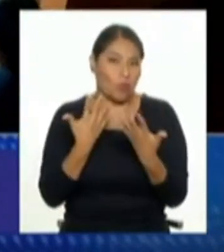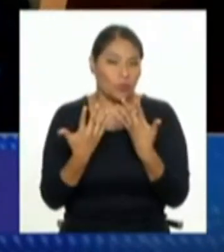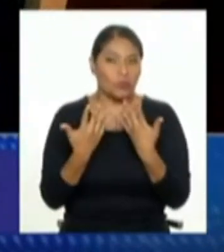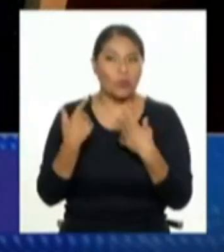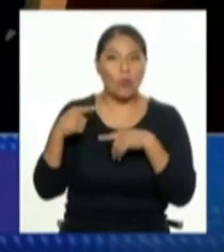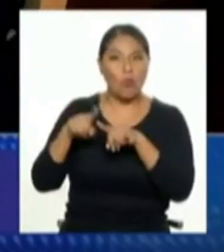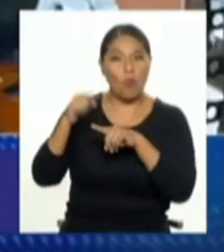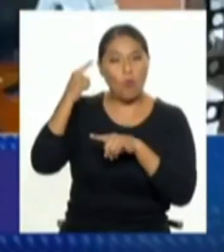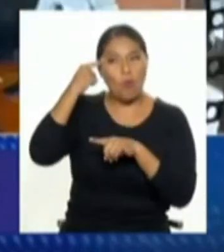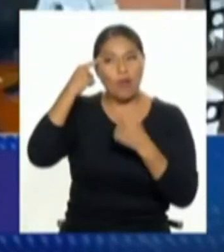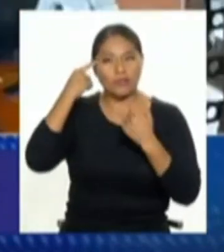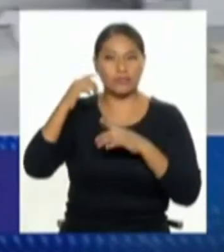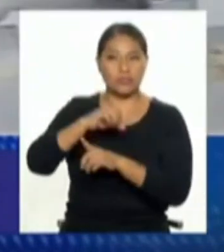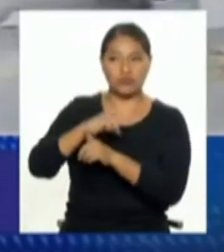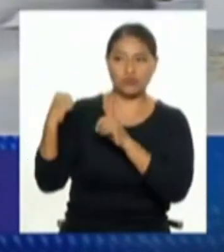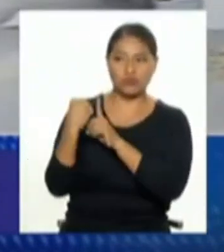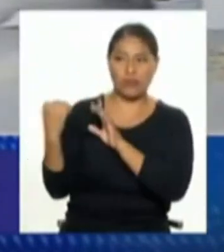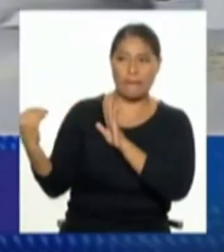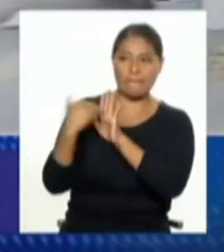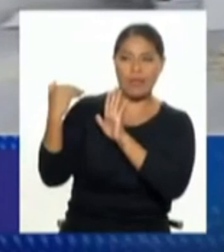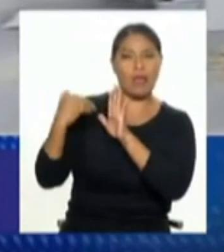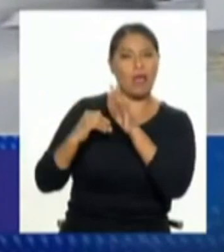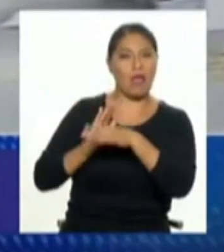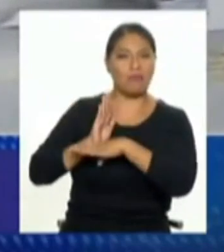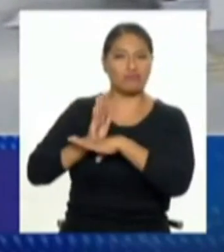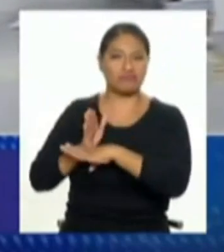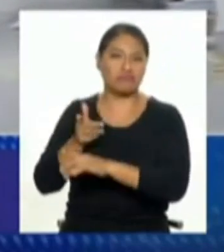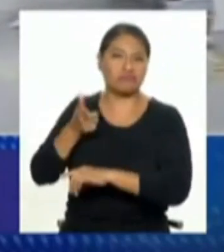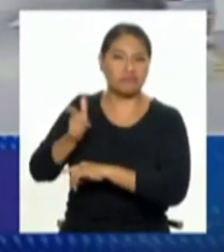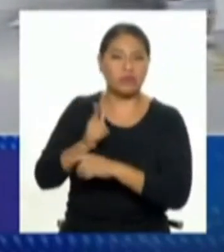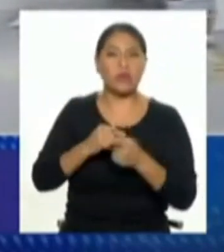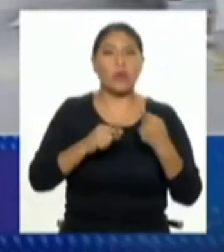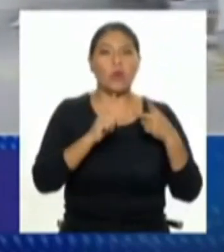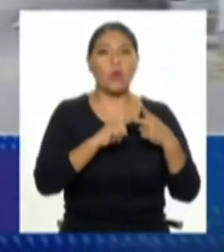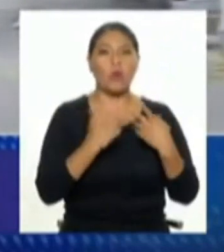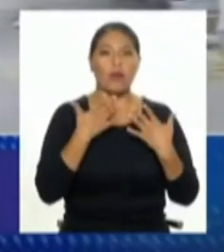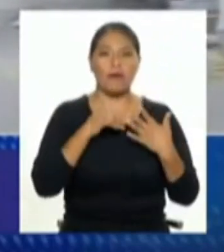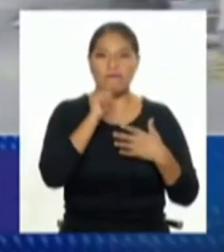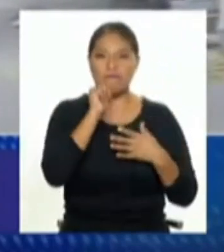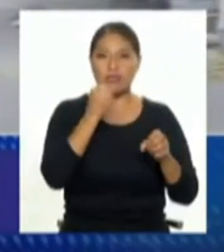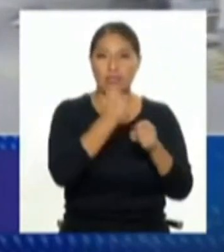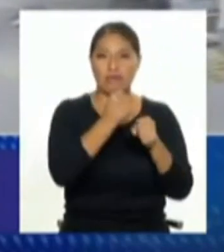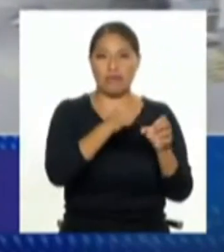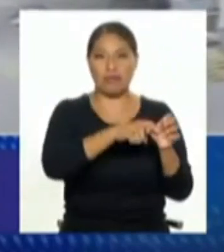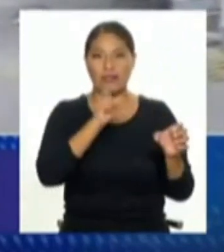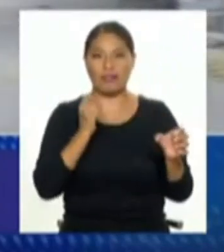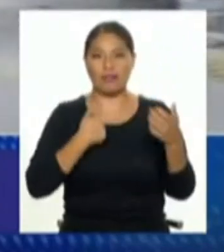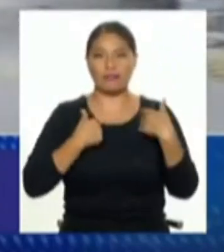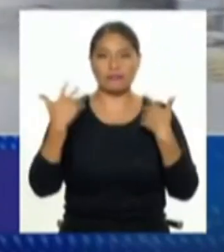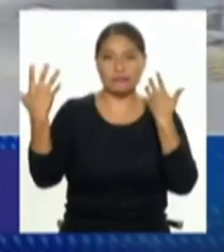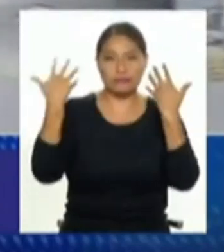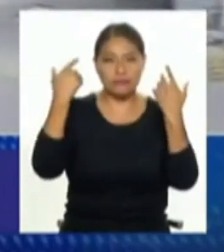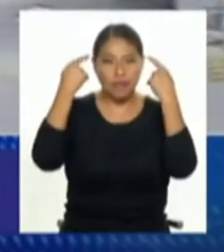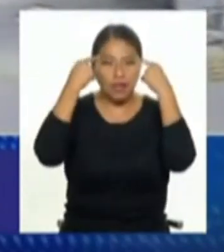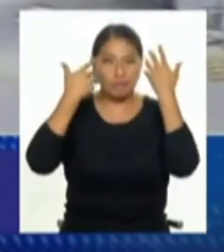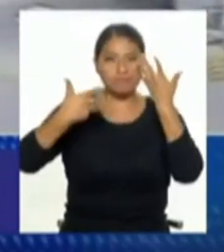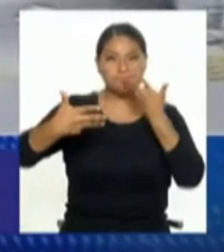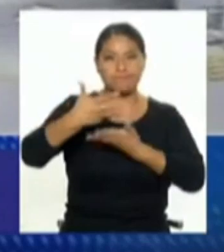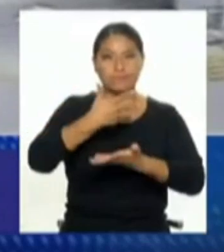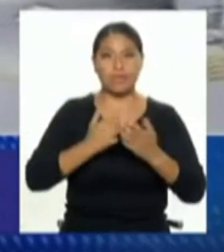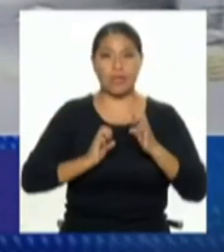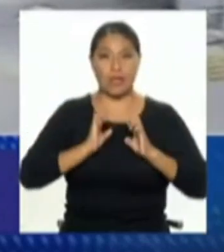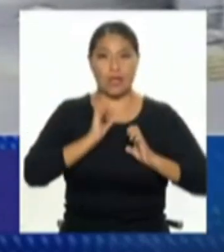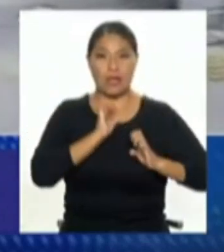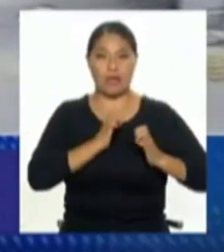situación de inequidad social, pérdida de empleo, situación de violencia o inestabilidad en general. Entonces, el solo hecho de tener